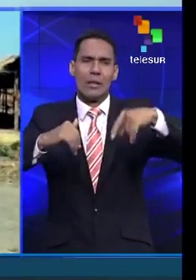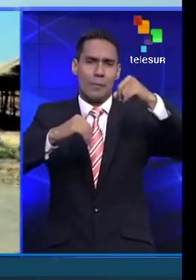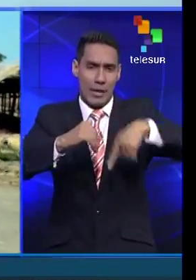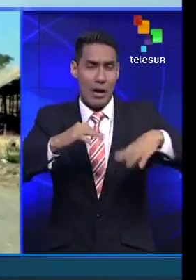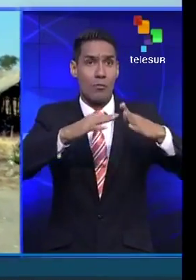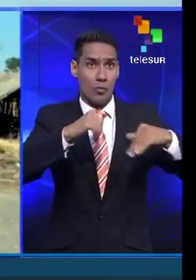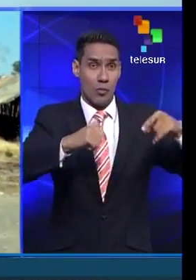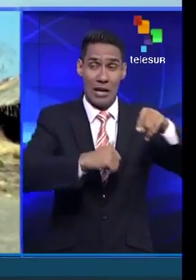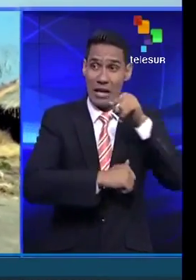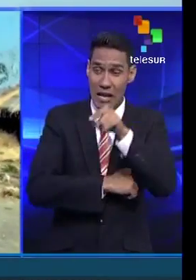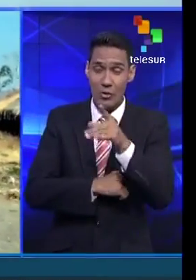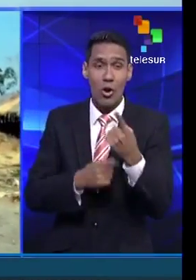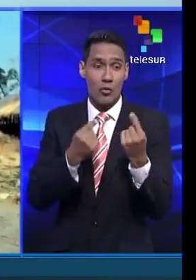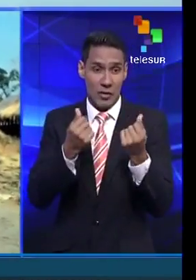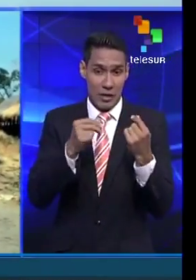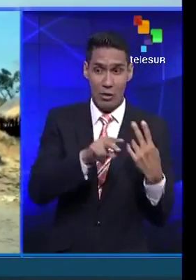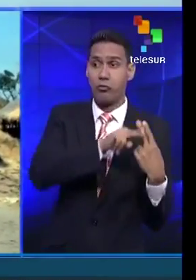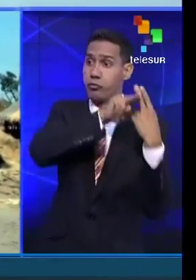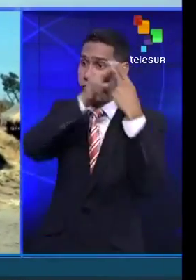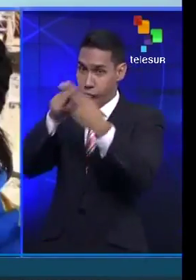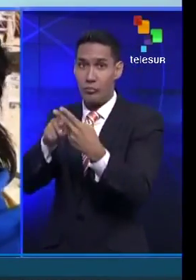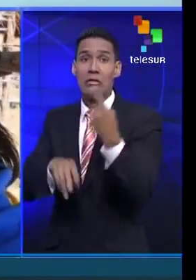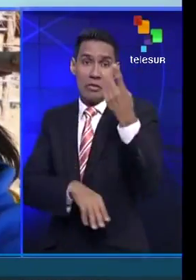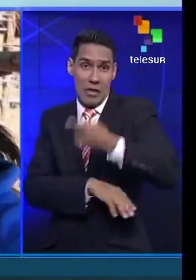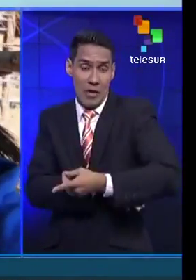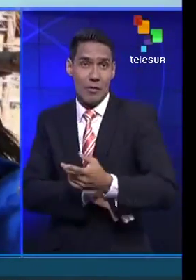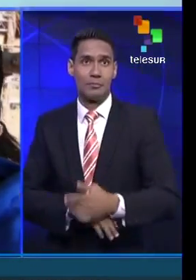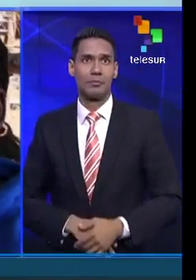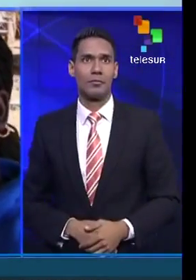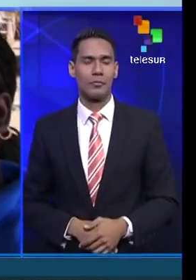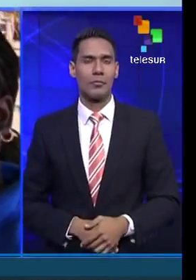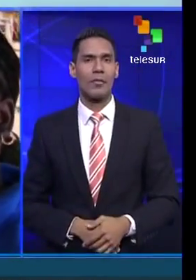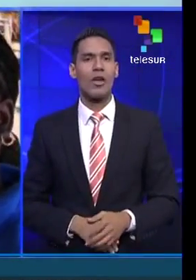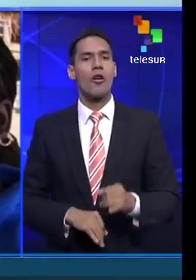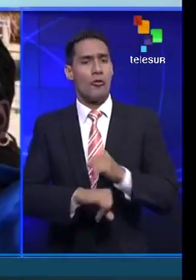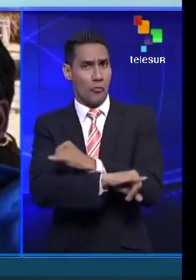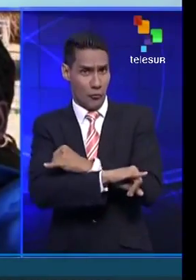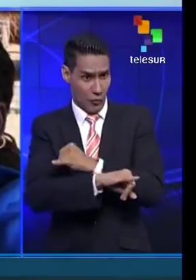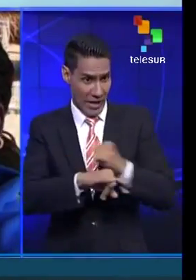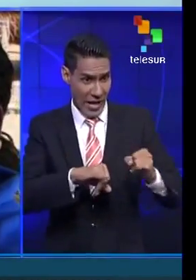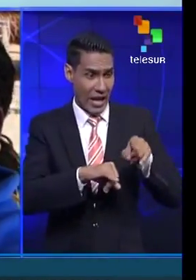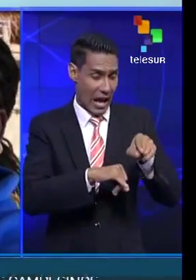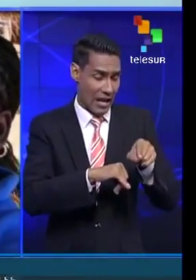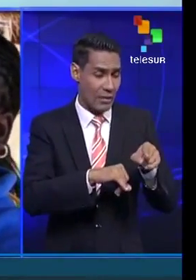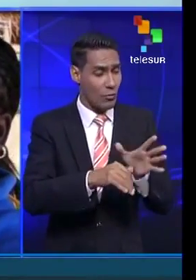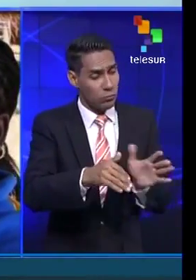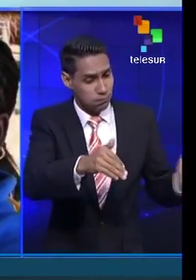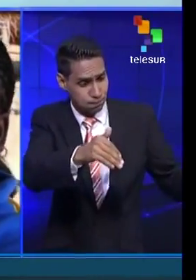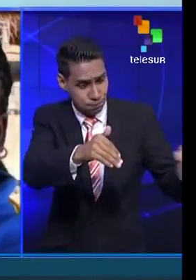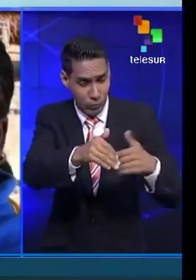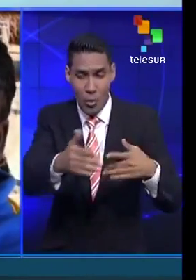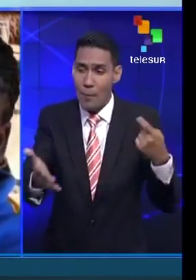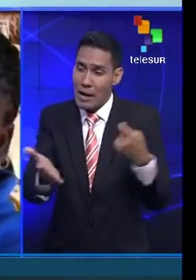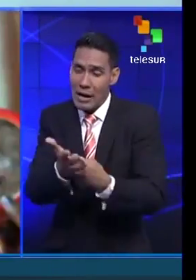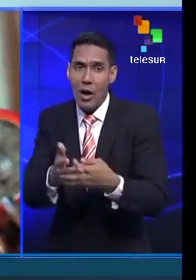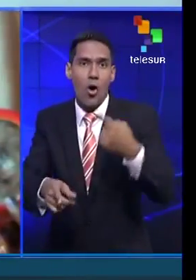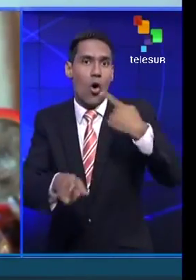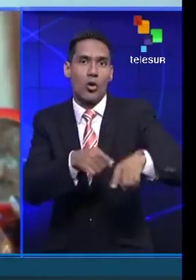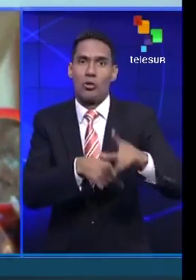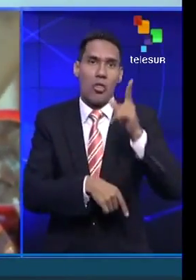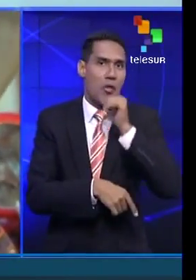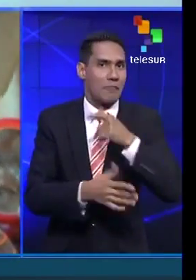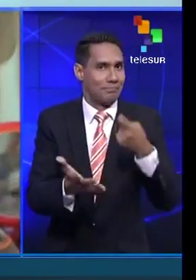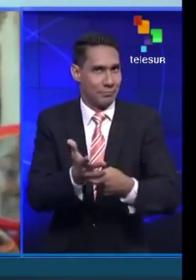Los créditos deben devolverse. Dicen que pagarán al final de la cosecha, pero cuando llega el momento algunos no pagan.